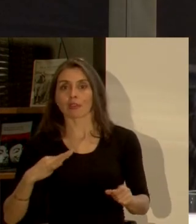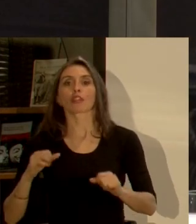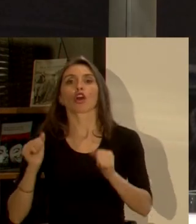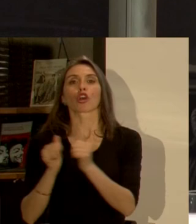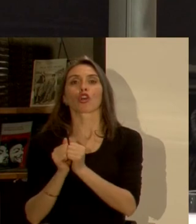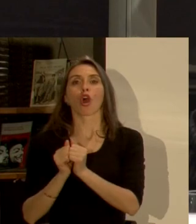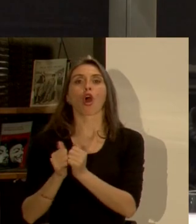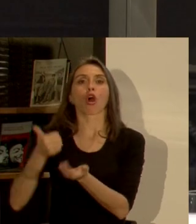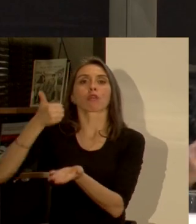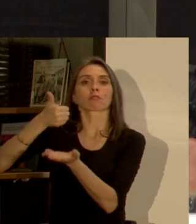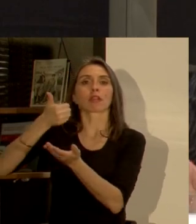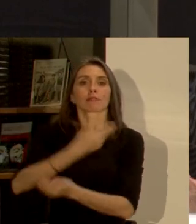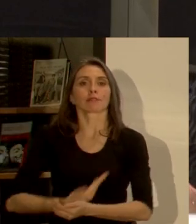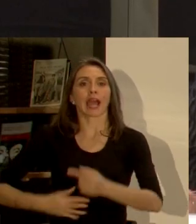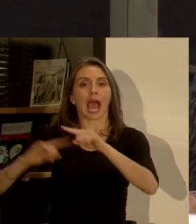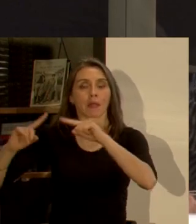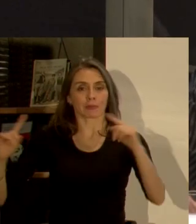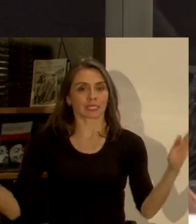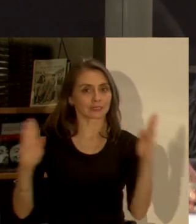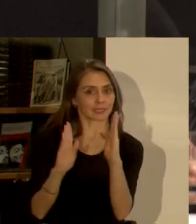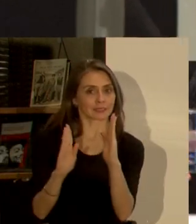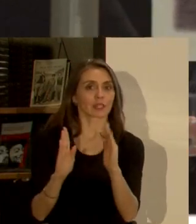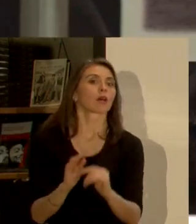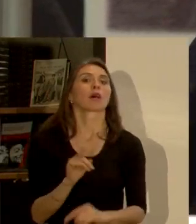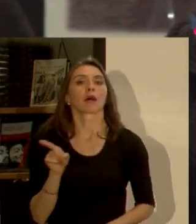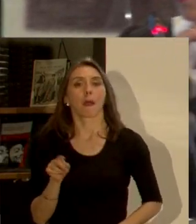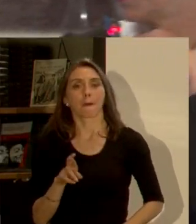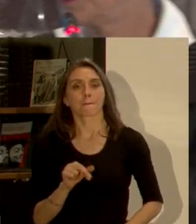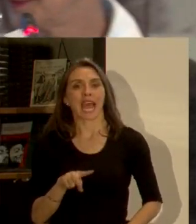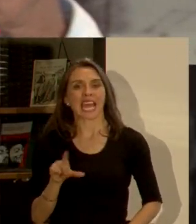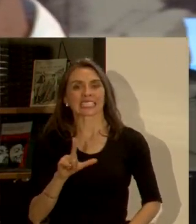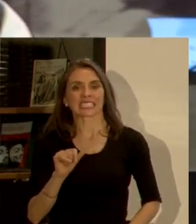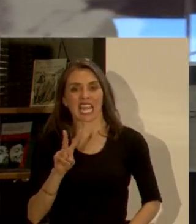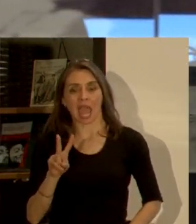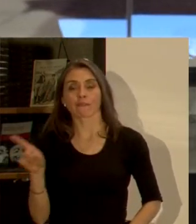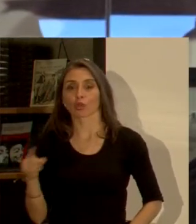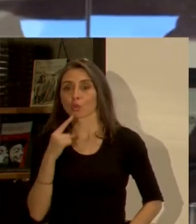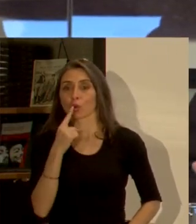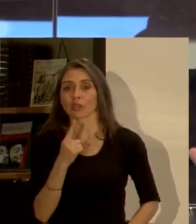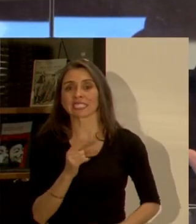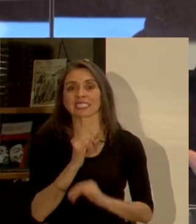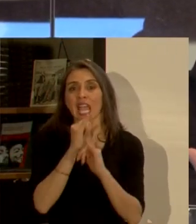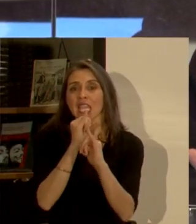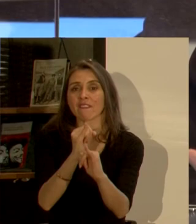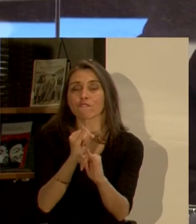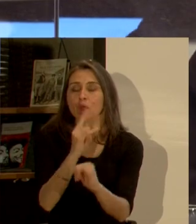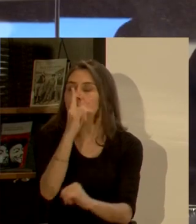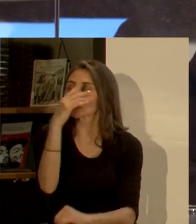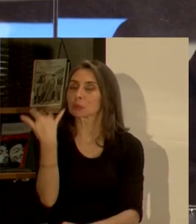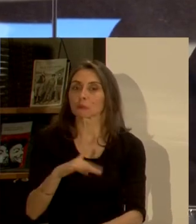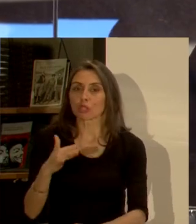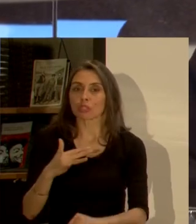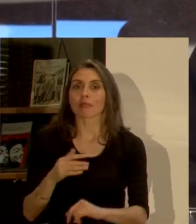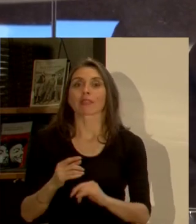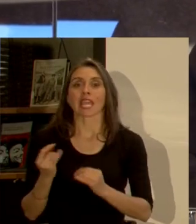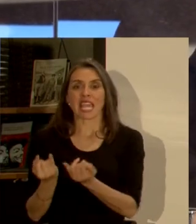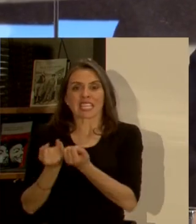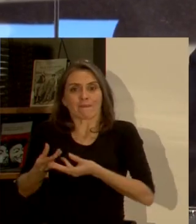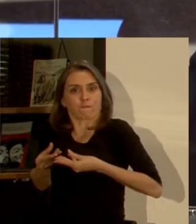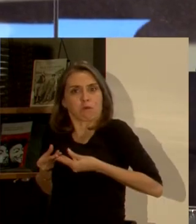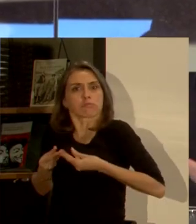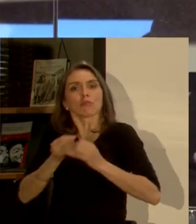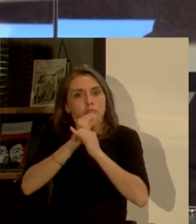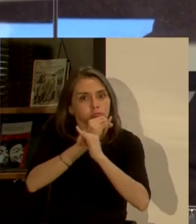administración Perfecto Branislav te quiero hacer la misma pregunta porque tú también pones la información como algo fundamental que le tiene que llegar a la